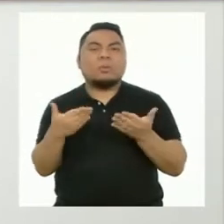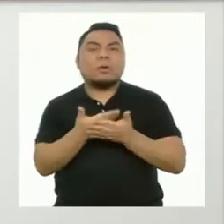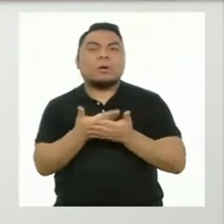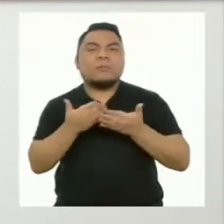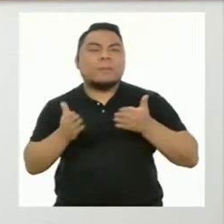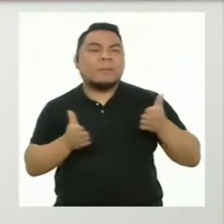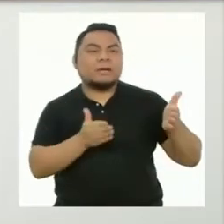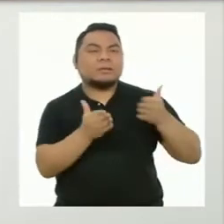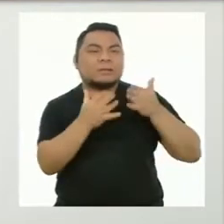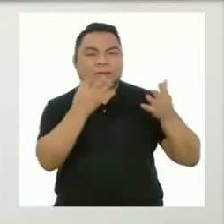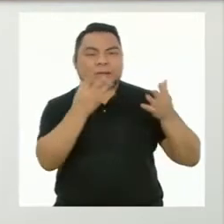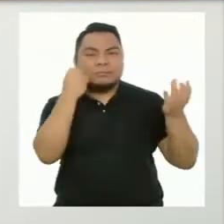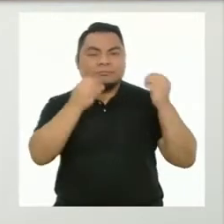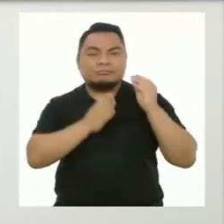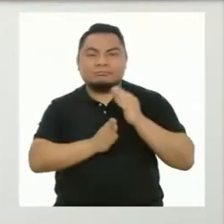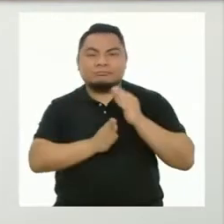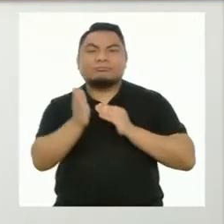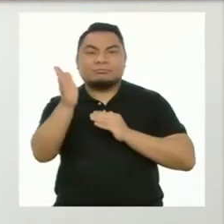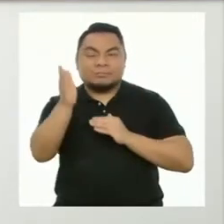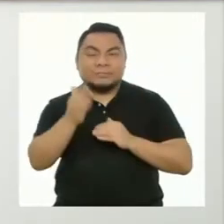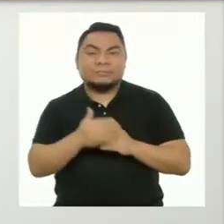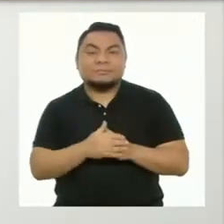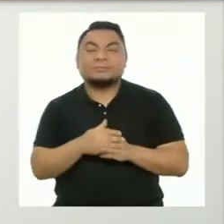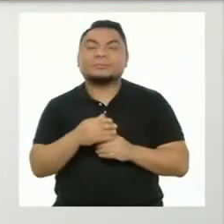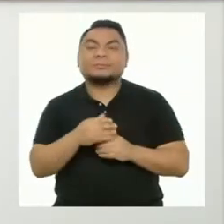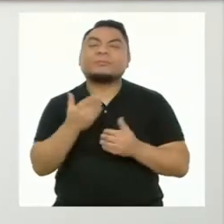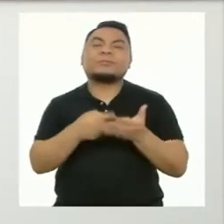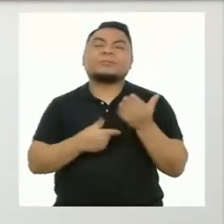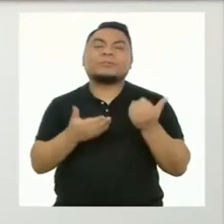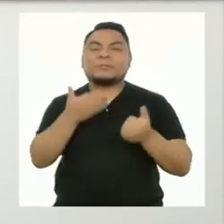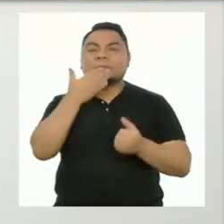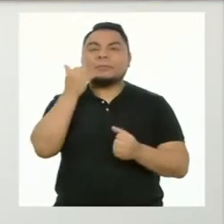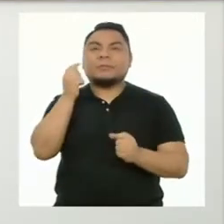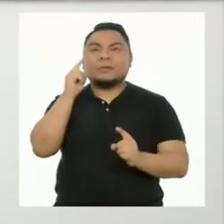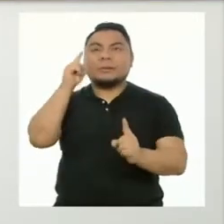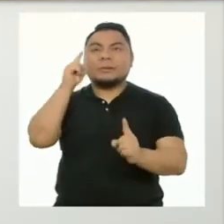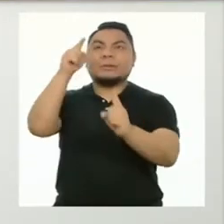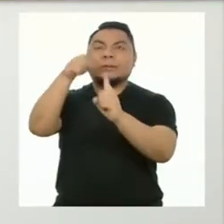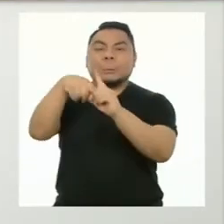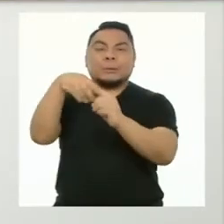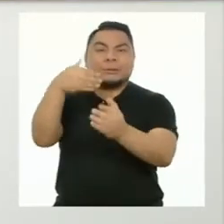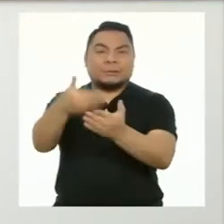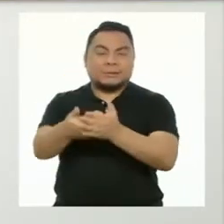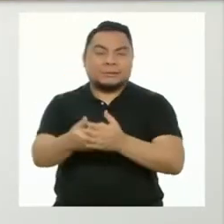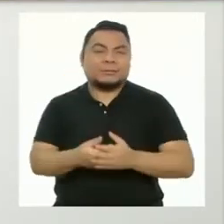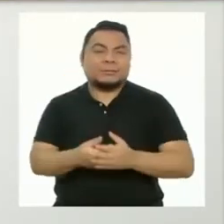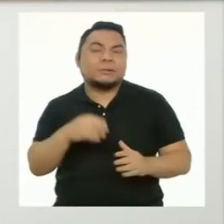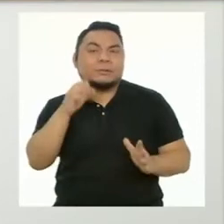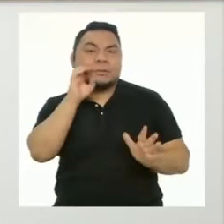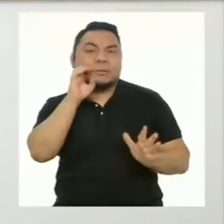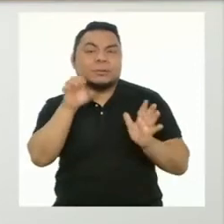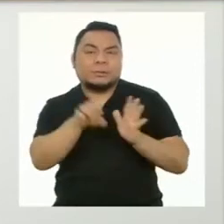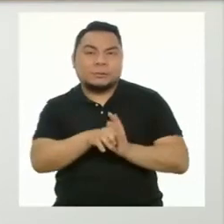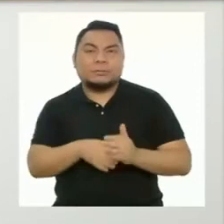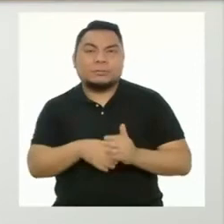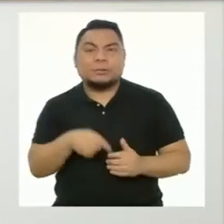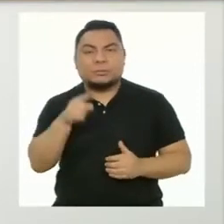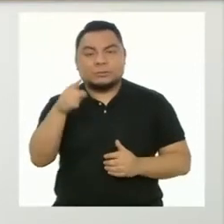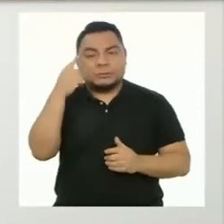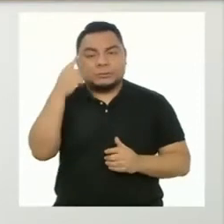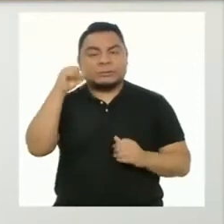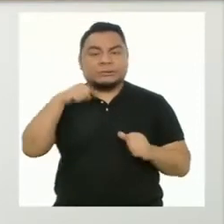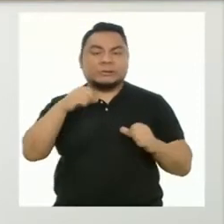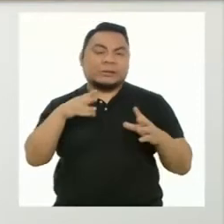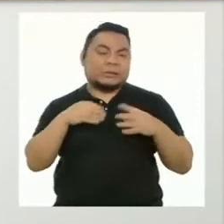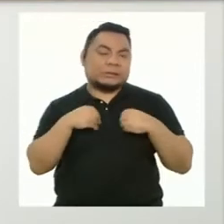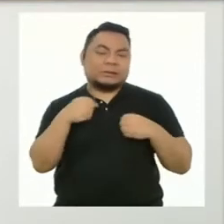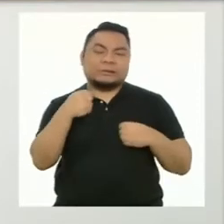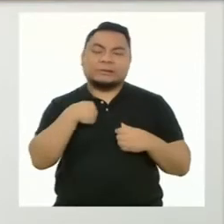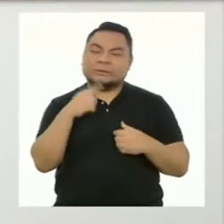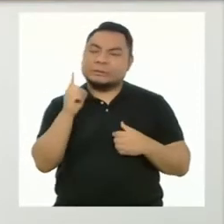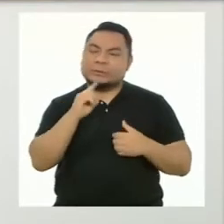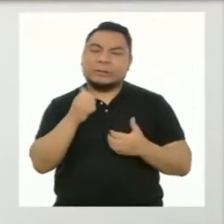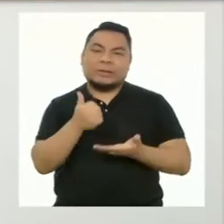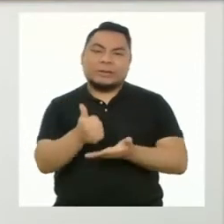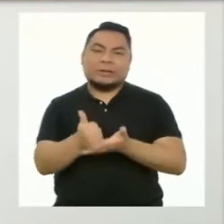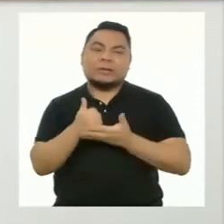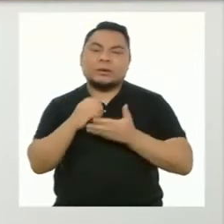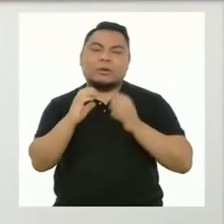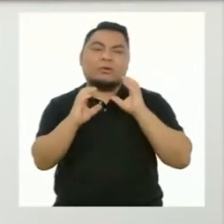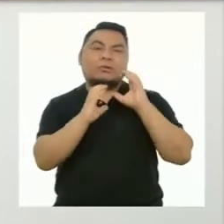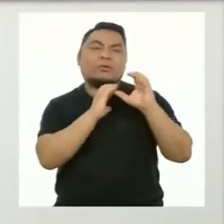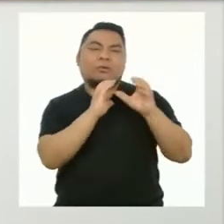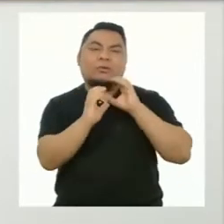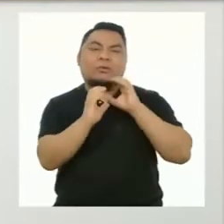y por el contrario, ¿qué puedo mejorar para llegar a la meta? Si, por ejemplo, reconozco que no me está ayudando